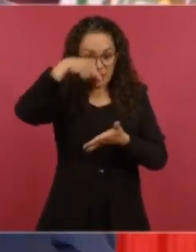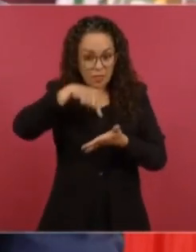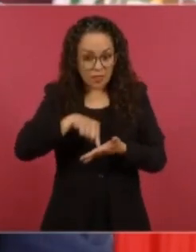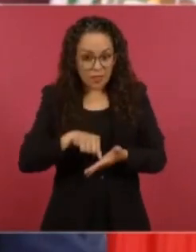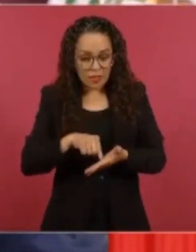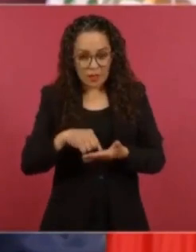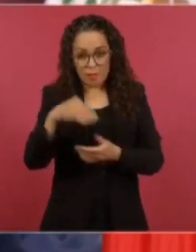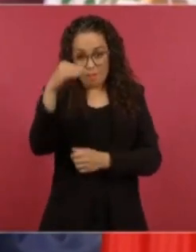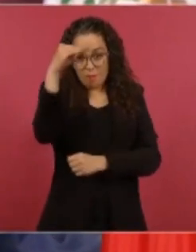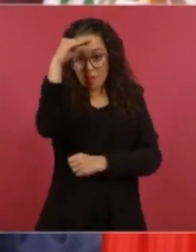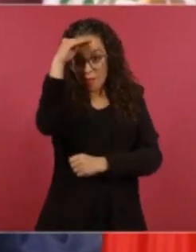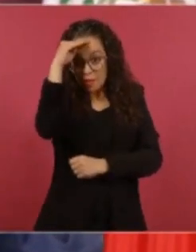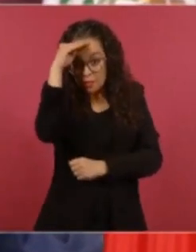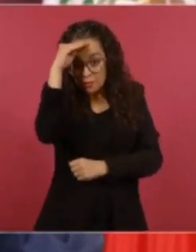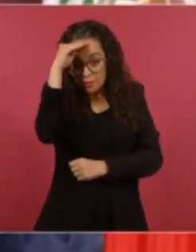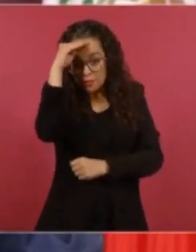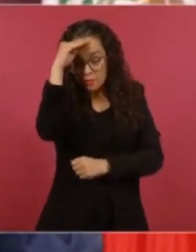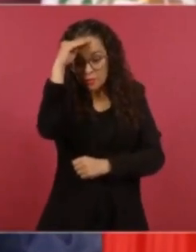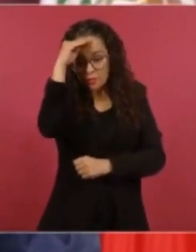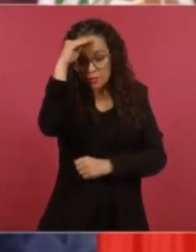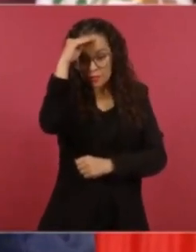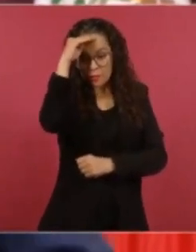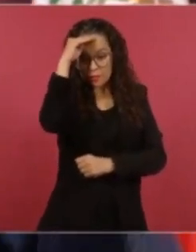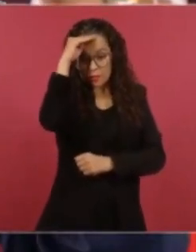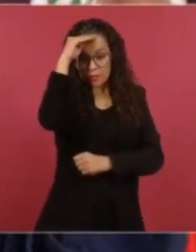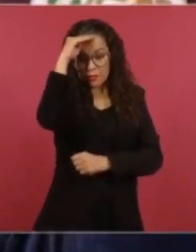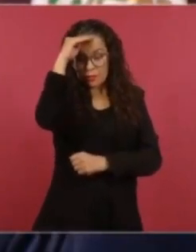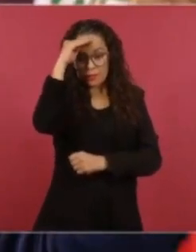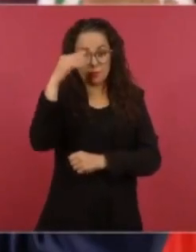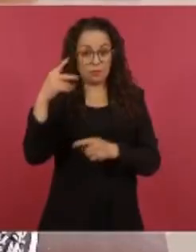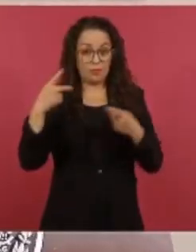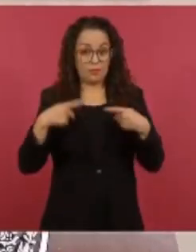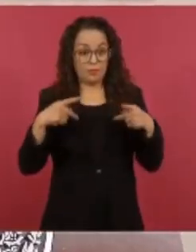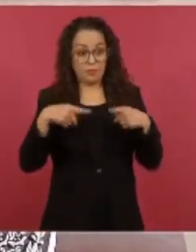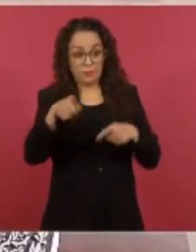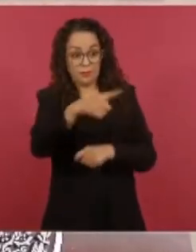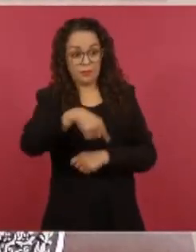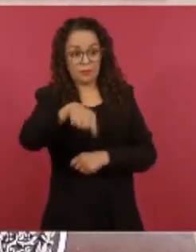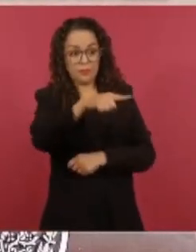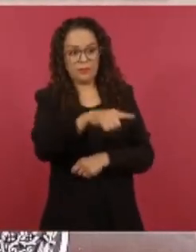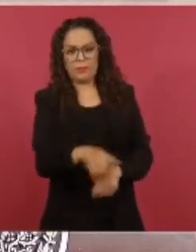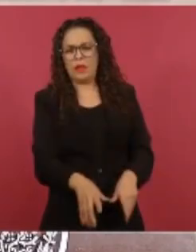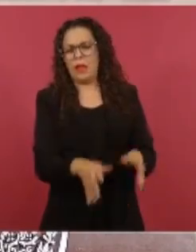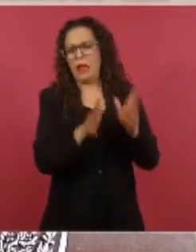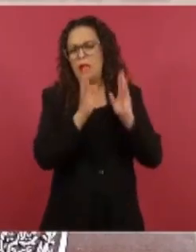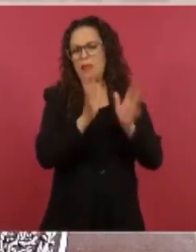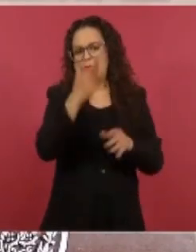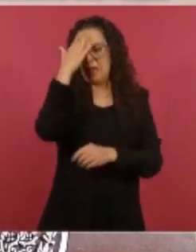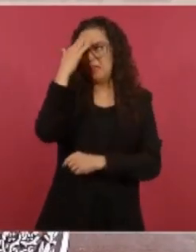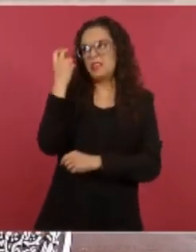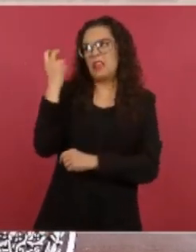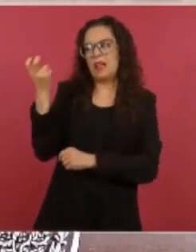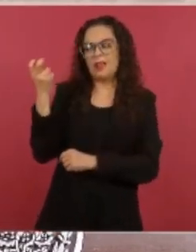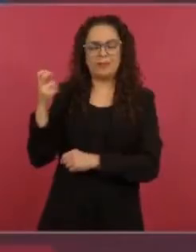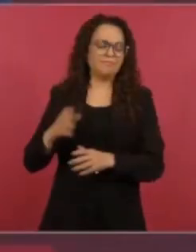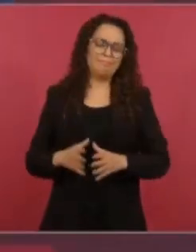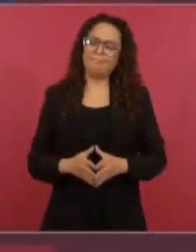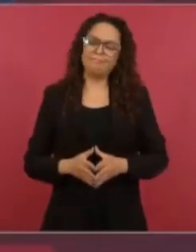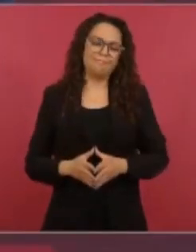arreglan, que con eso ya. No, la gente está